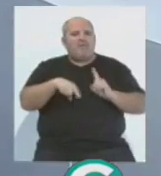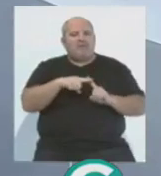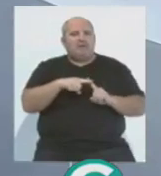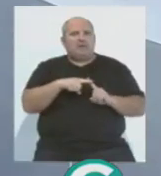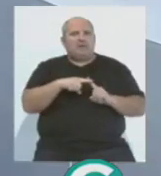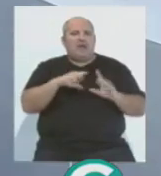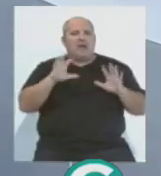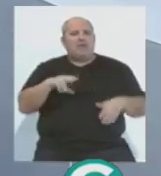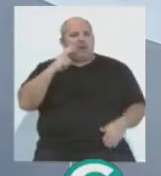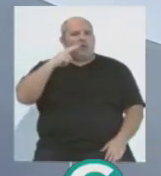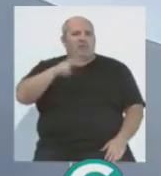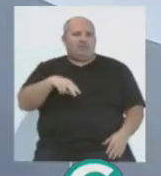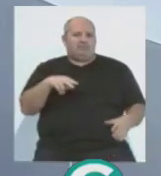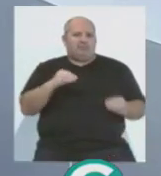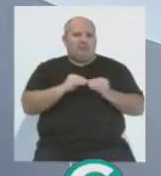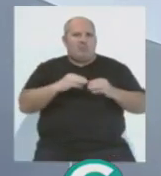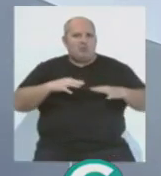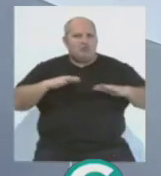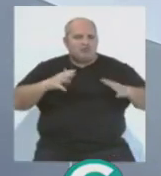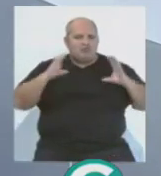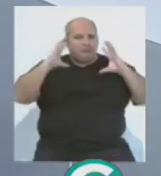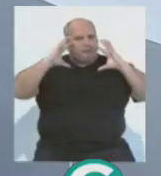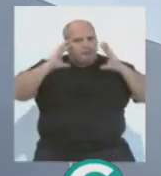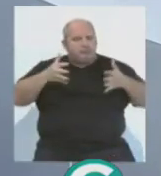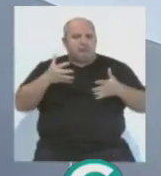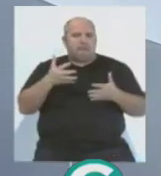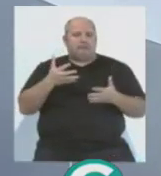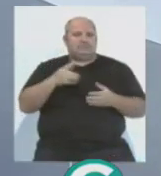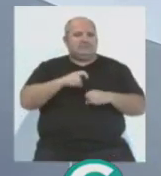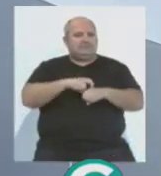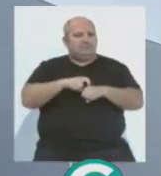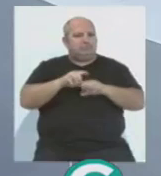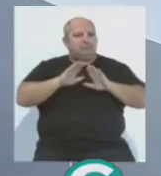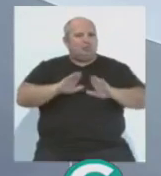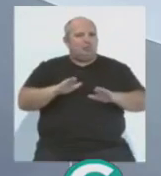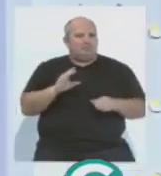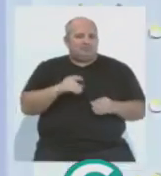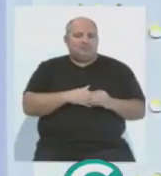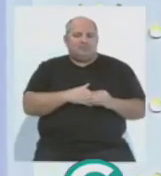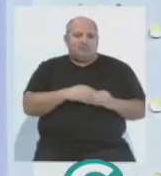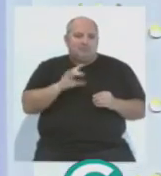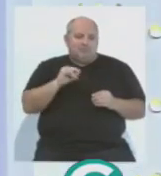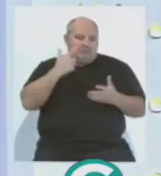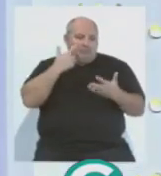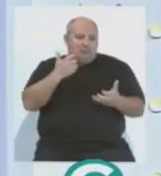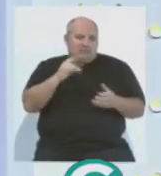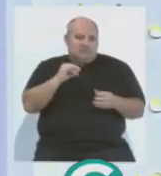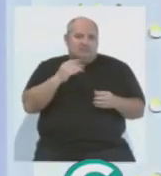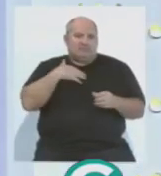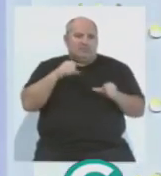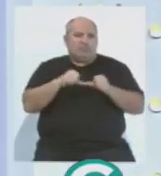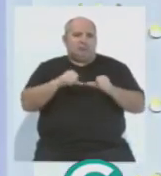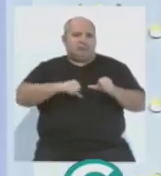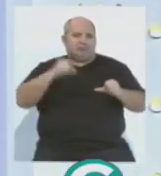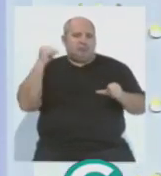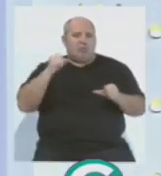a ser un Cádiz reconocible con la identidad y con el ADN de Álvaro Cervera. Sí, se volvió a ver lo que llevamos